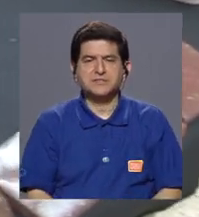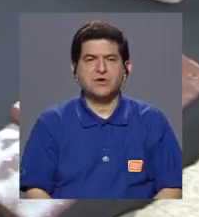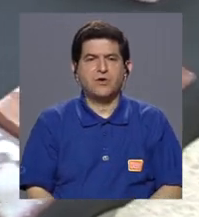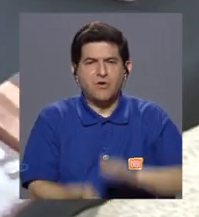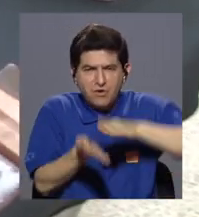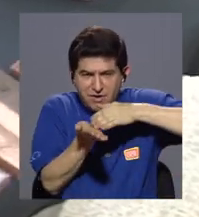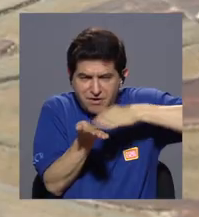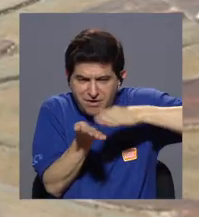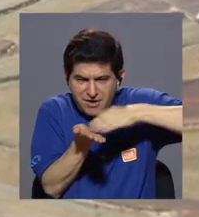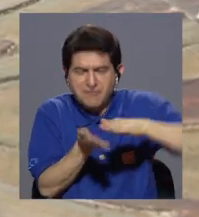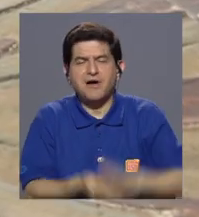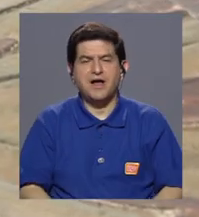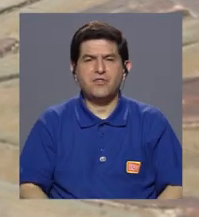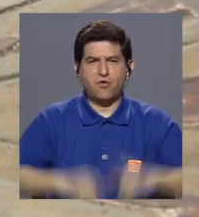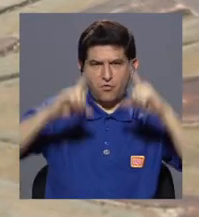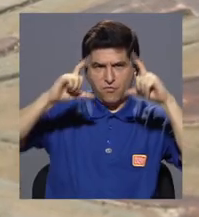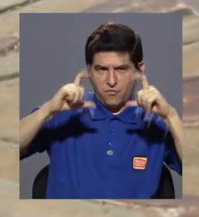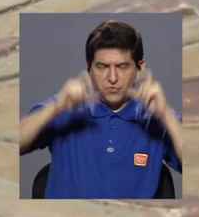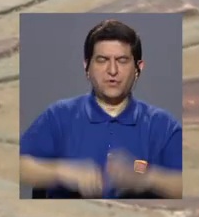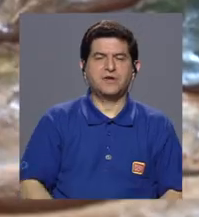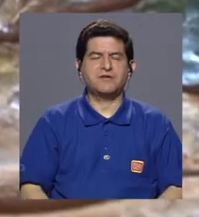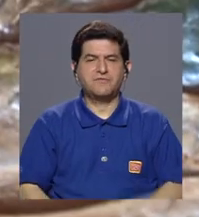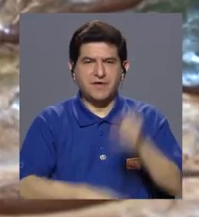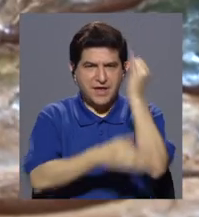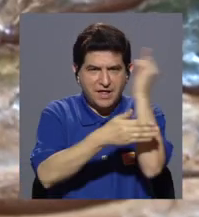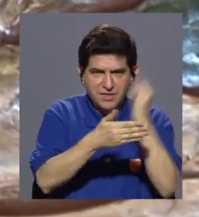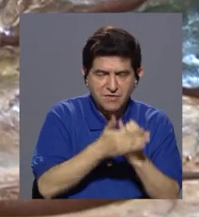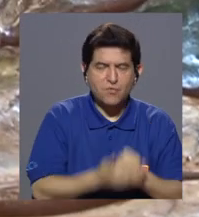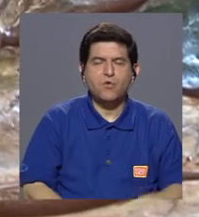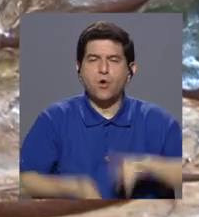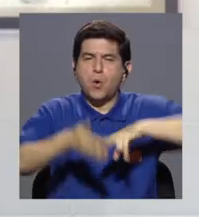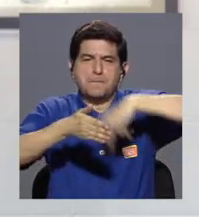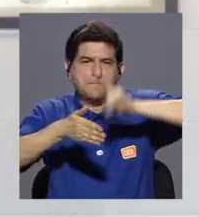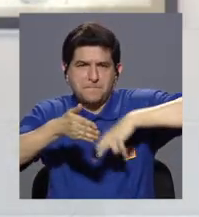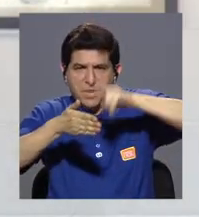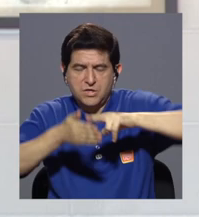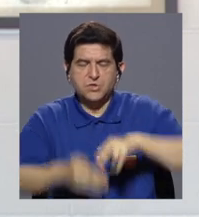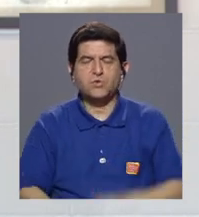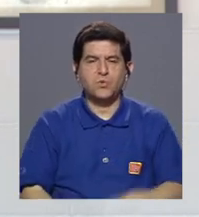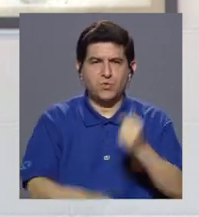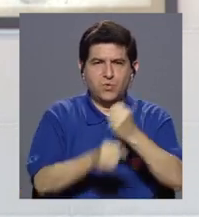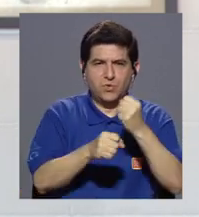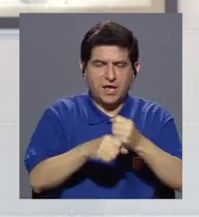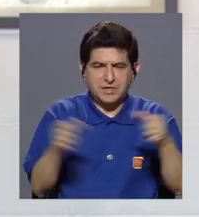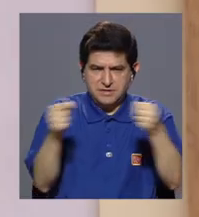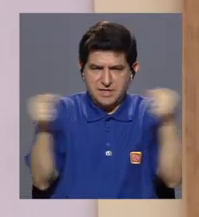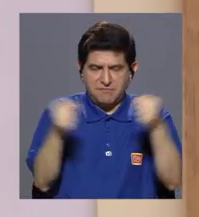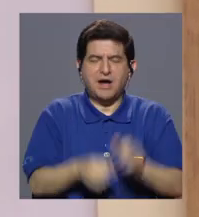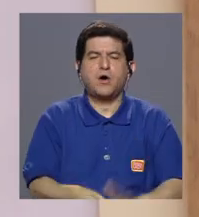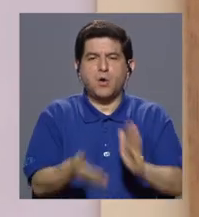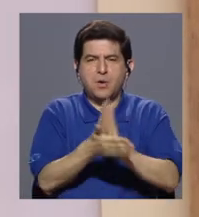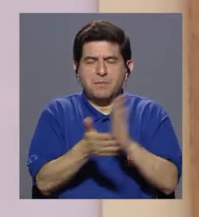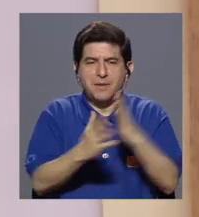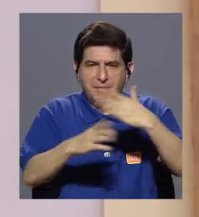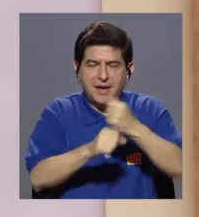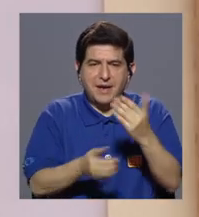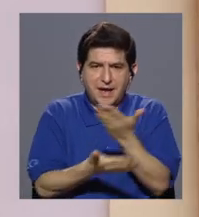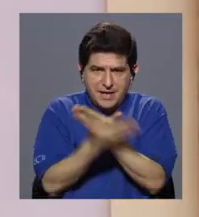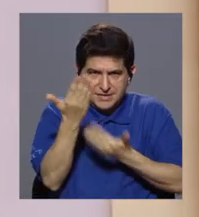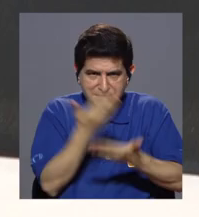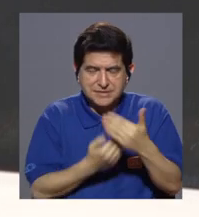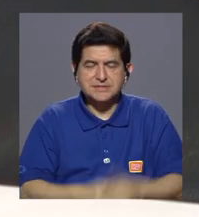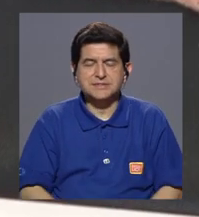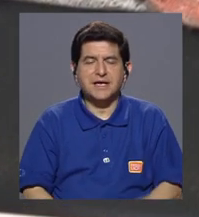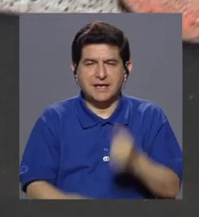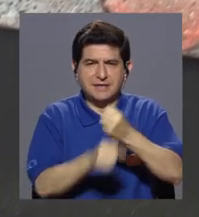estampado, grabado, fotografía, dibujo, pintura, en todas sus técnicas, obras textiles, papel hecho a mano, obras